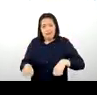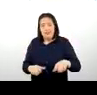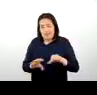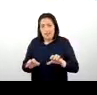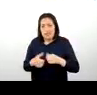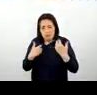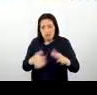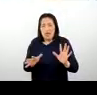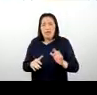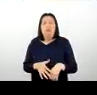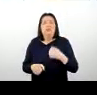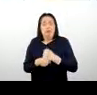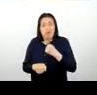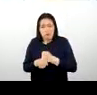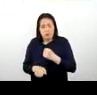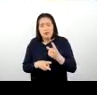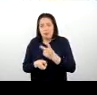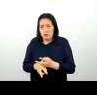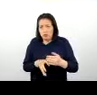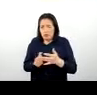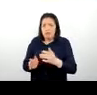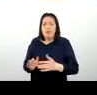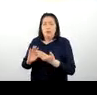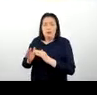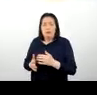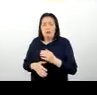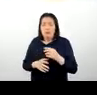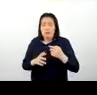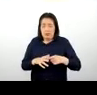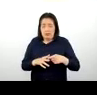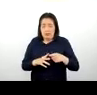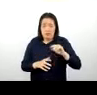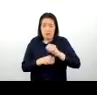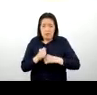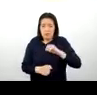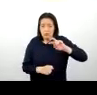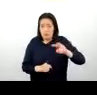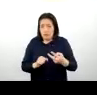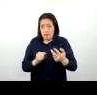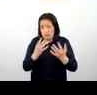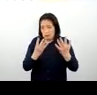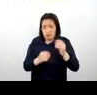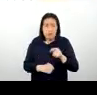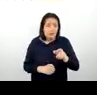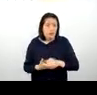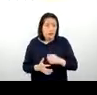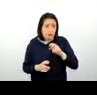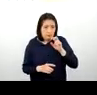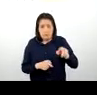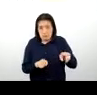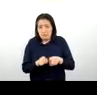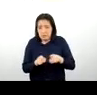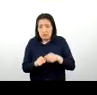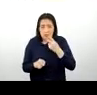trabajo de mantenimiento que hace la comunidad desde el año 2019, ¿no? Y también se puede observar en el trayecto